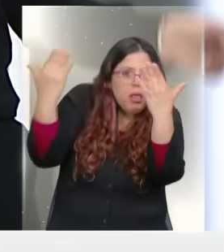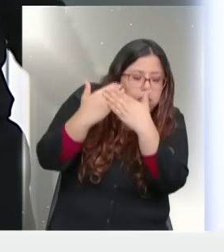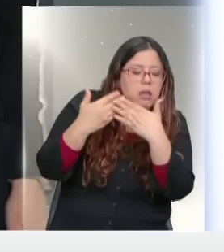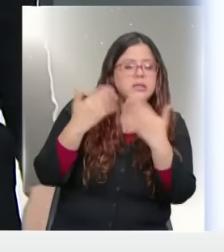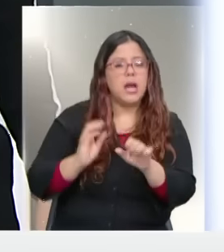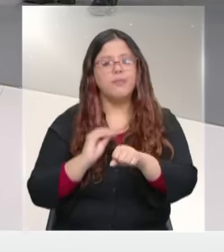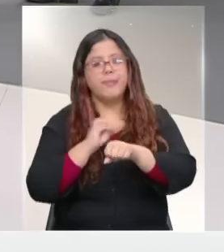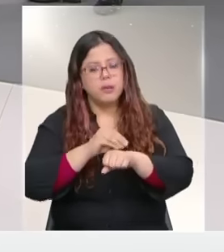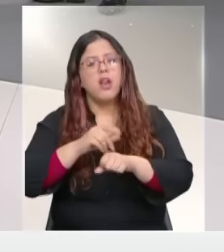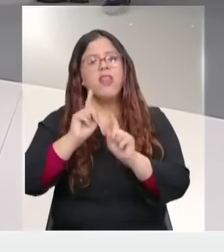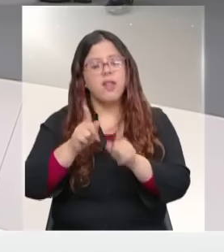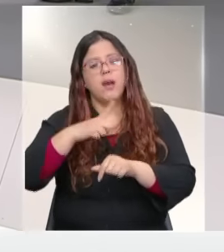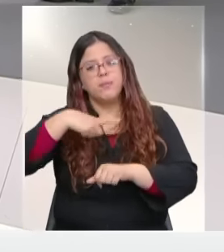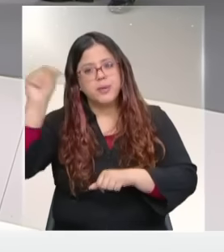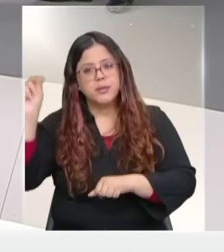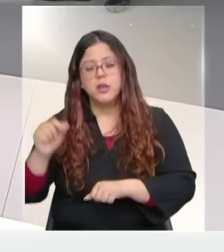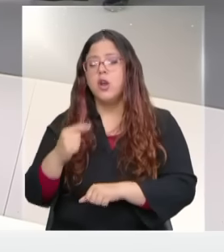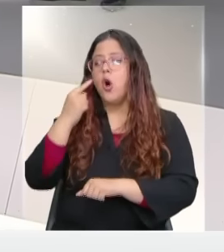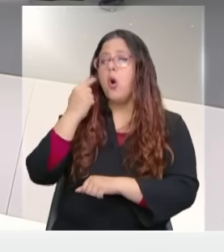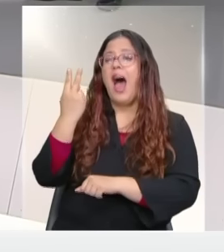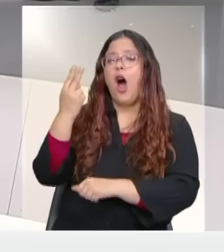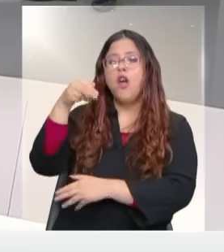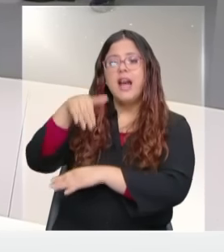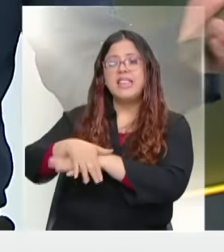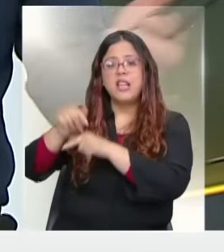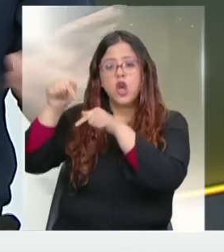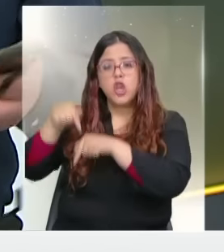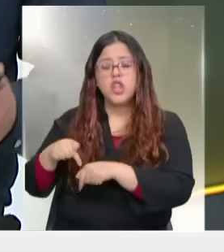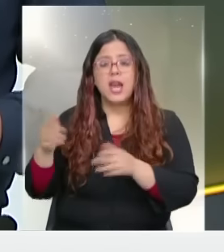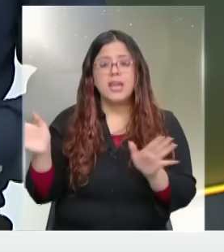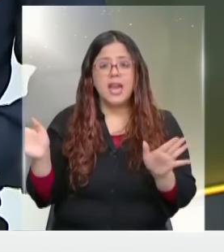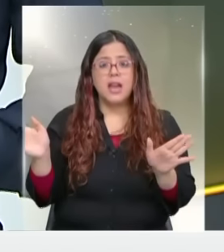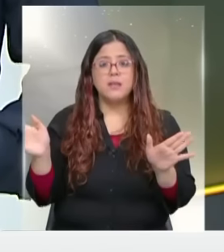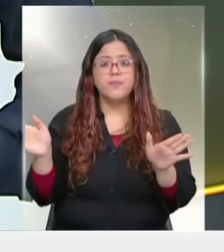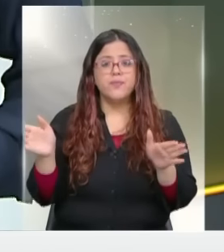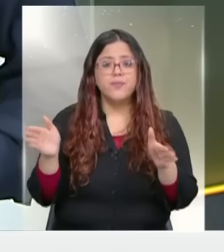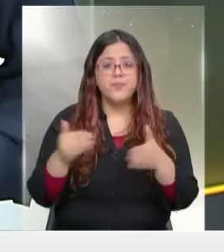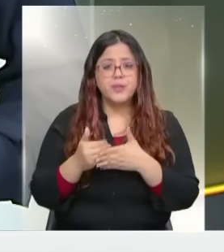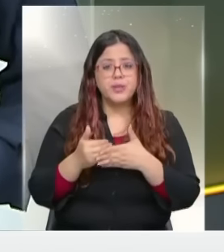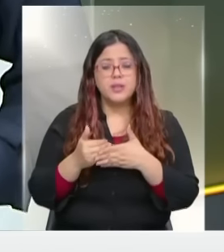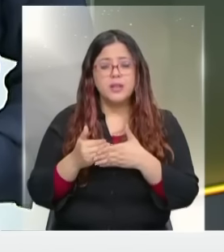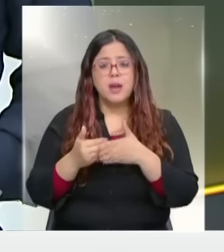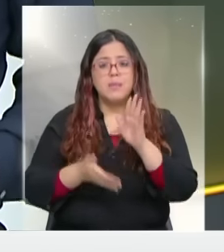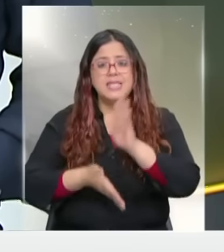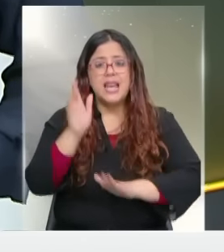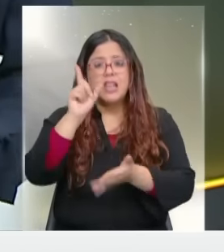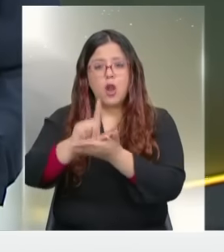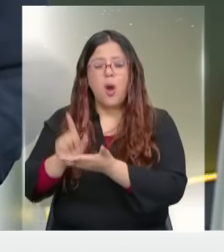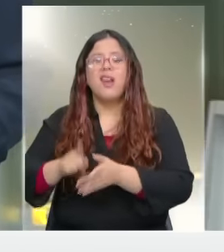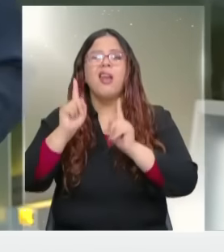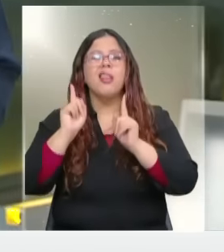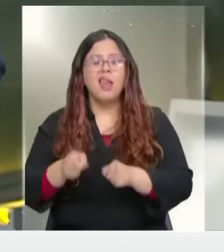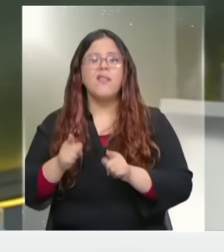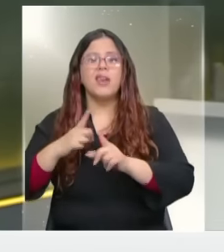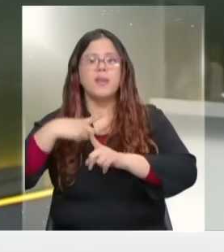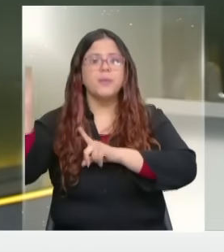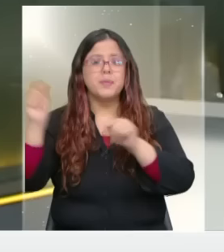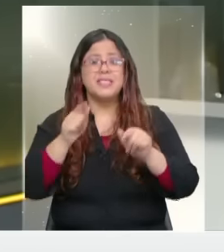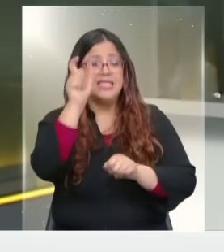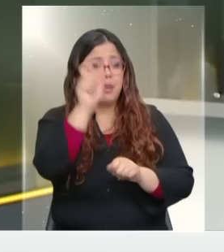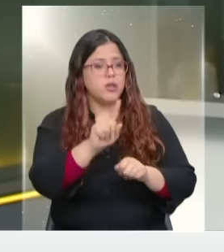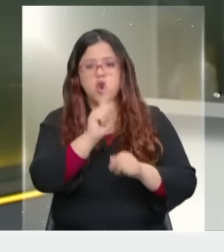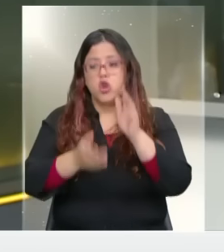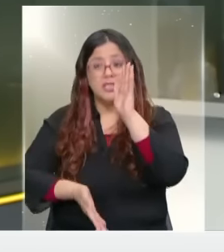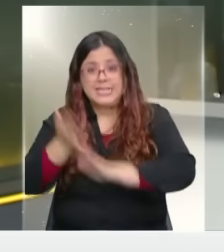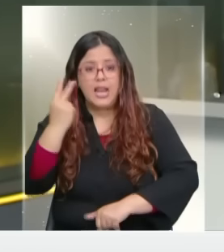habían advertido salir. A las 14 horas de hoy se cerró la ventana para salir de las zonas en donde había que evacuar. El que no salió a las 2 de